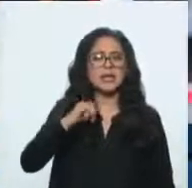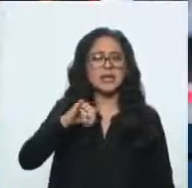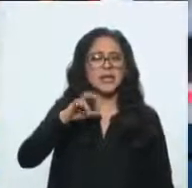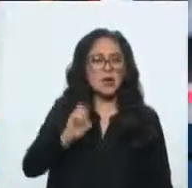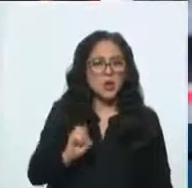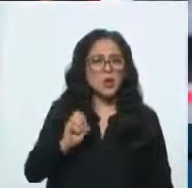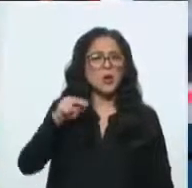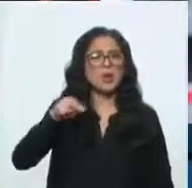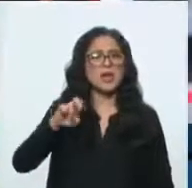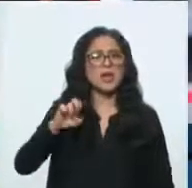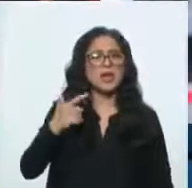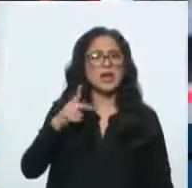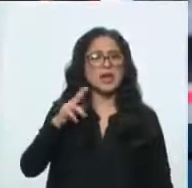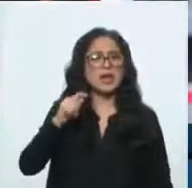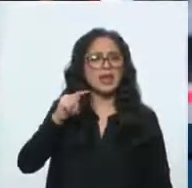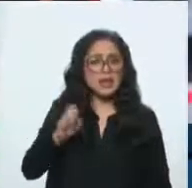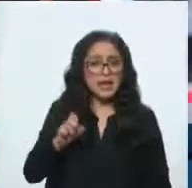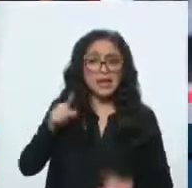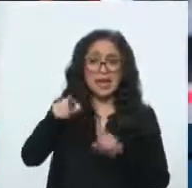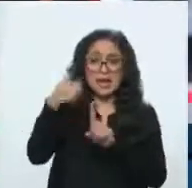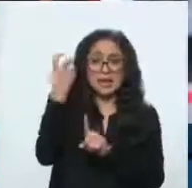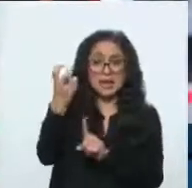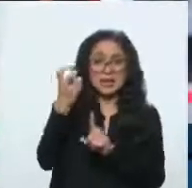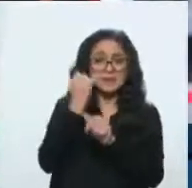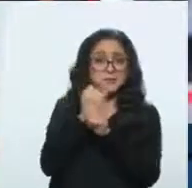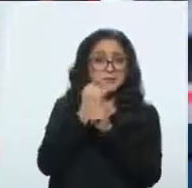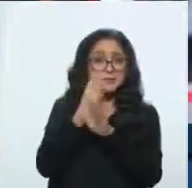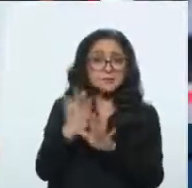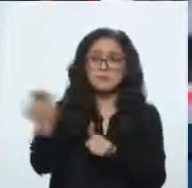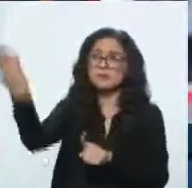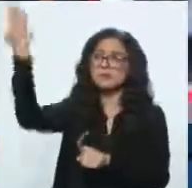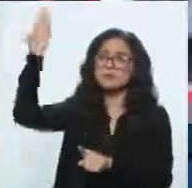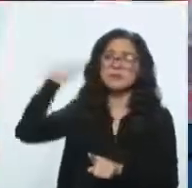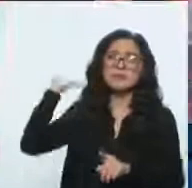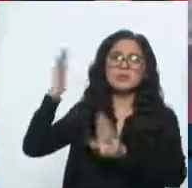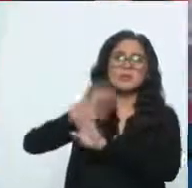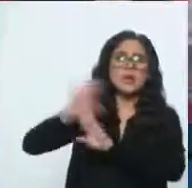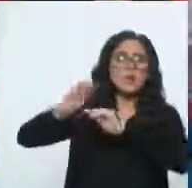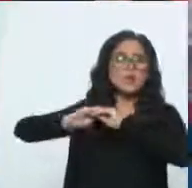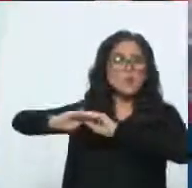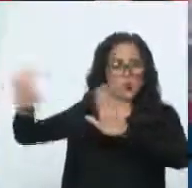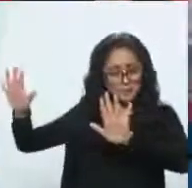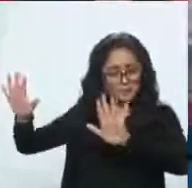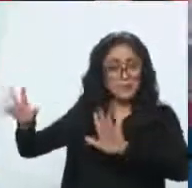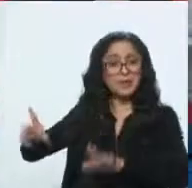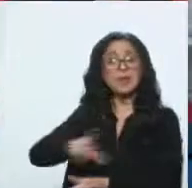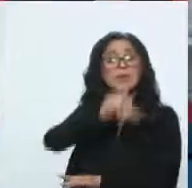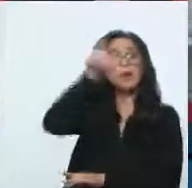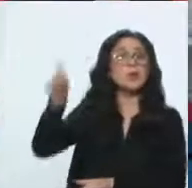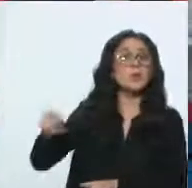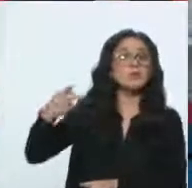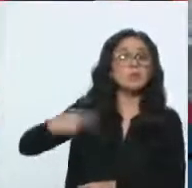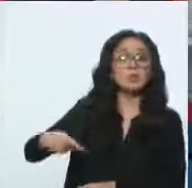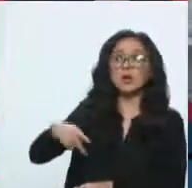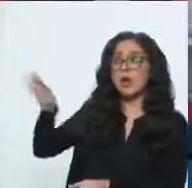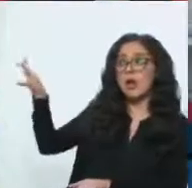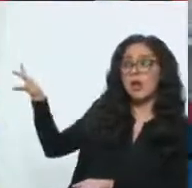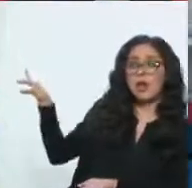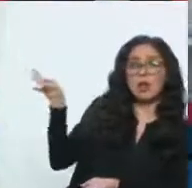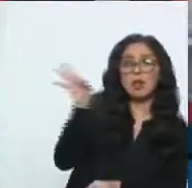pues ya habían sido usadas en el pasado. Entonces, rápidamente, esta investigación se dio a conocer en las redes